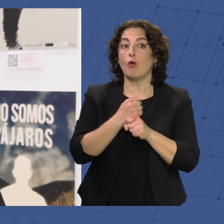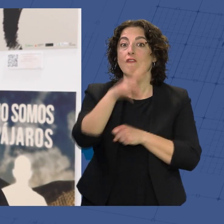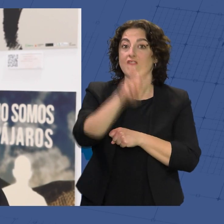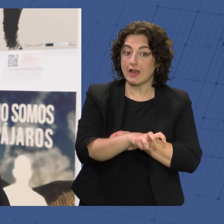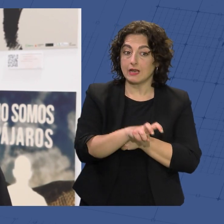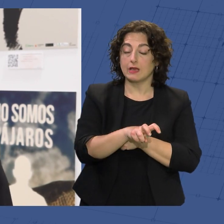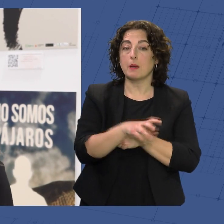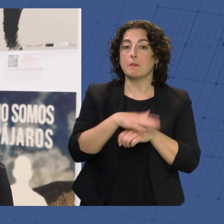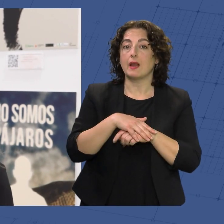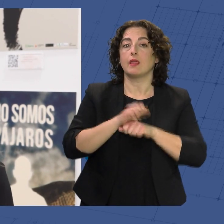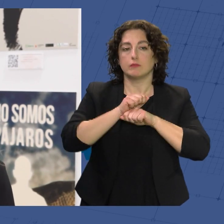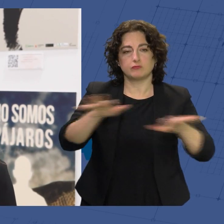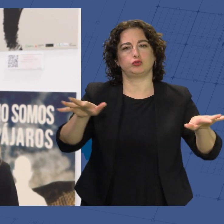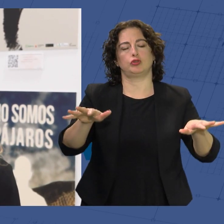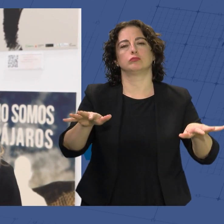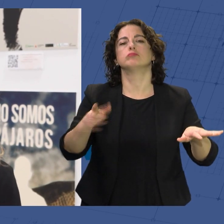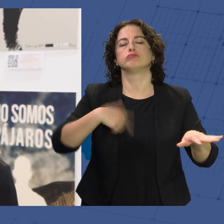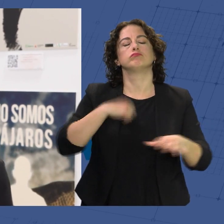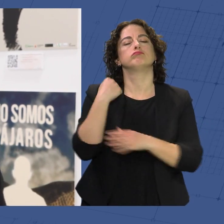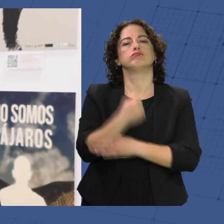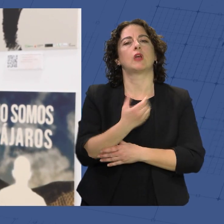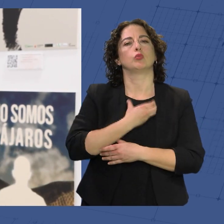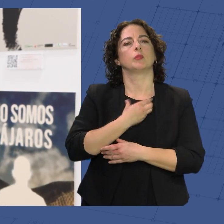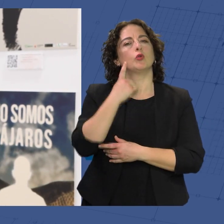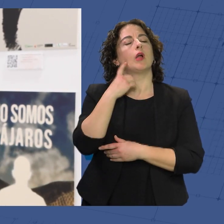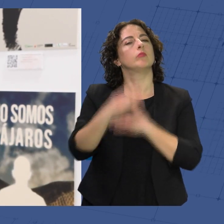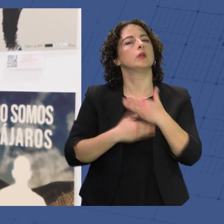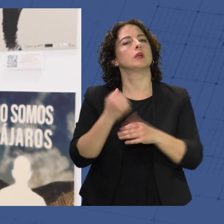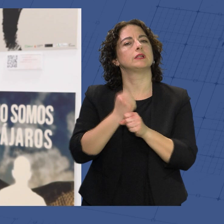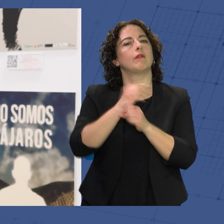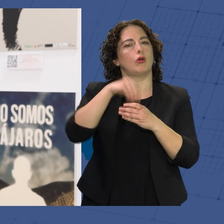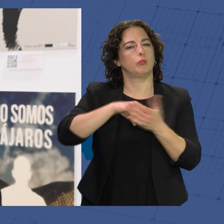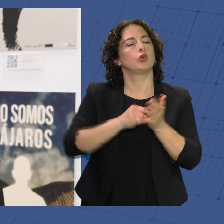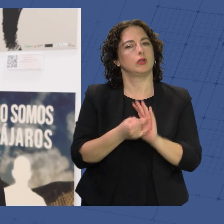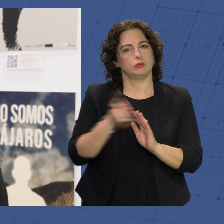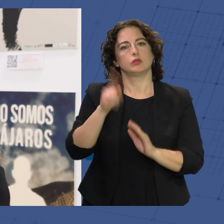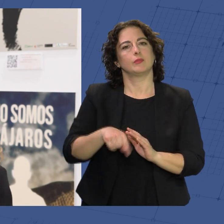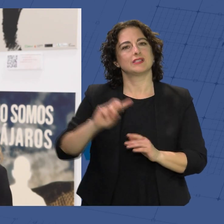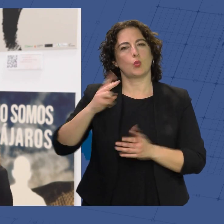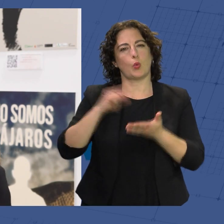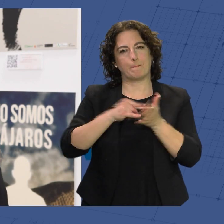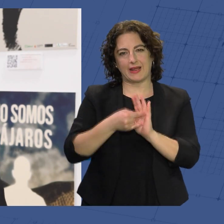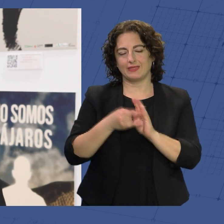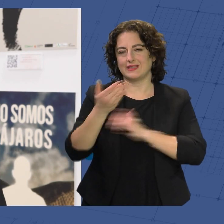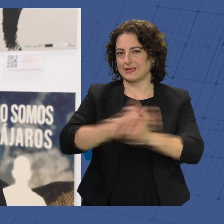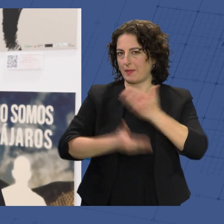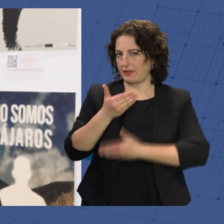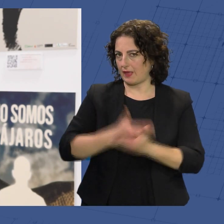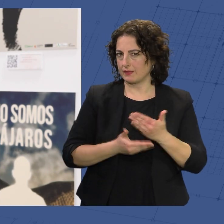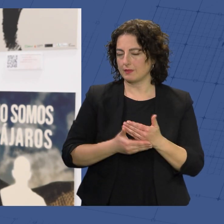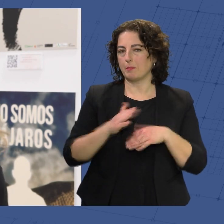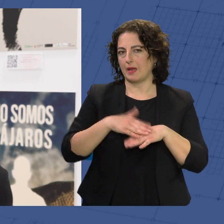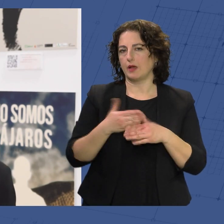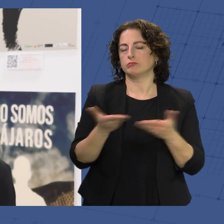la inclusión, ahí estará el Ayuntamiento de Almería trabajando dentro de su proyecto, también de su segundo plan de discapacidad para